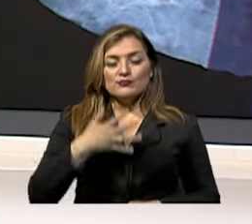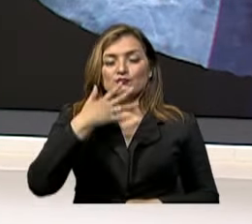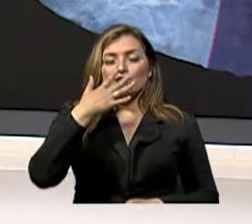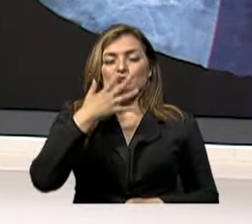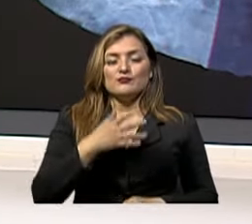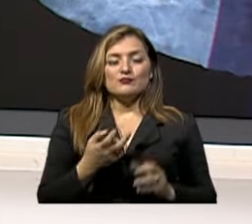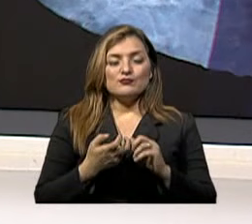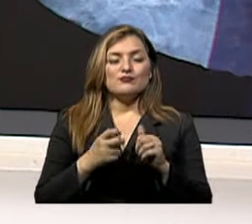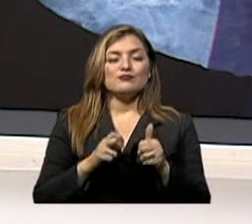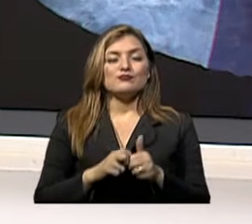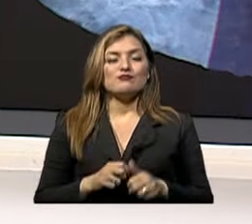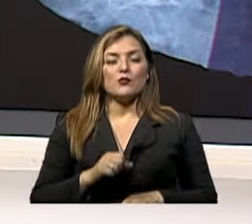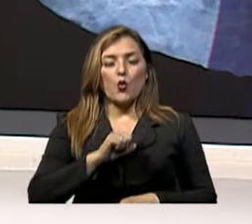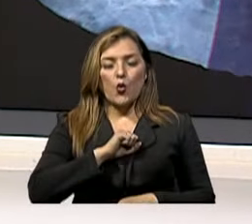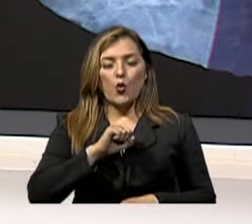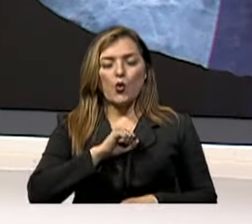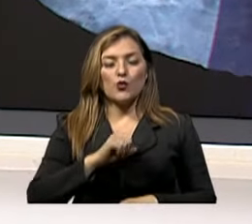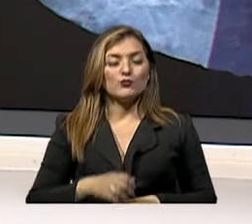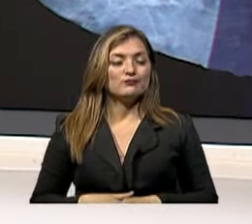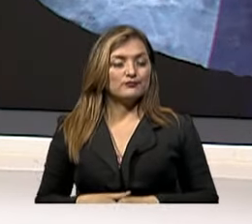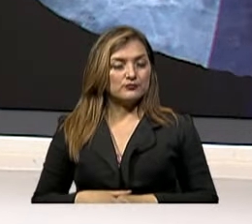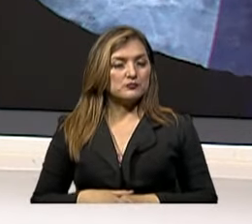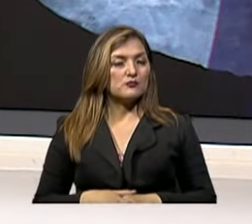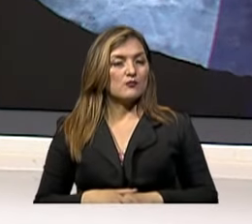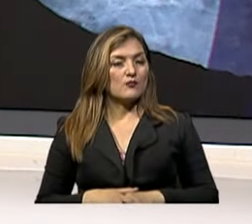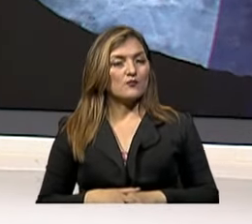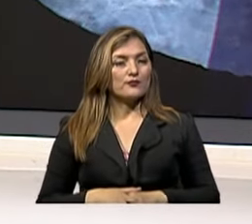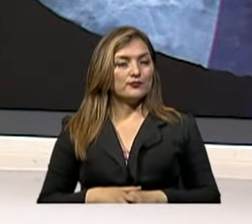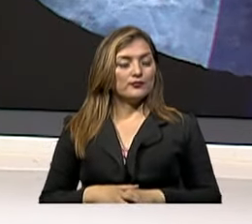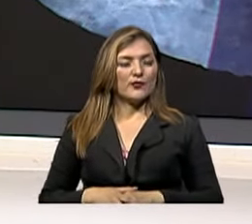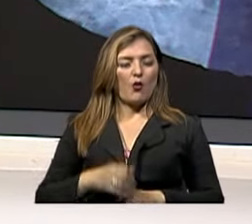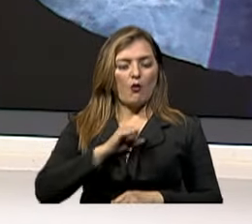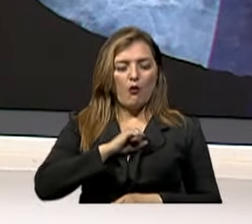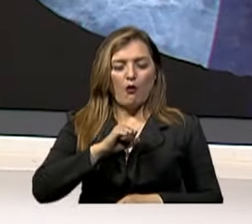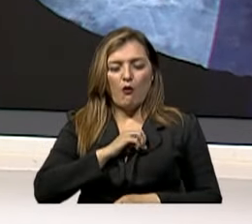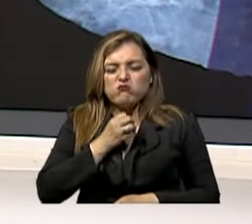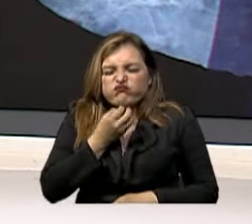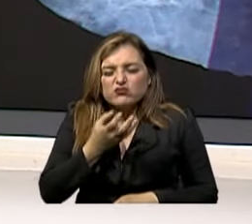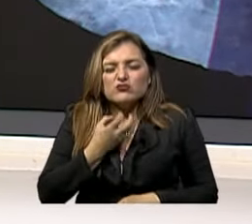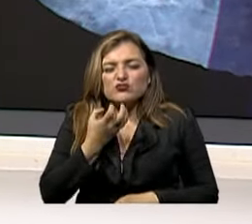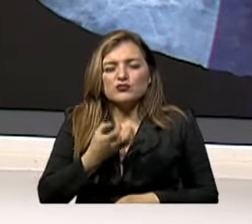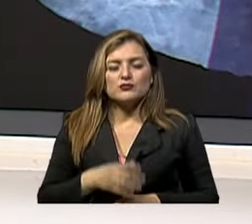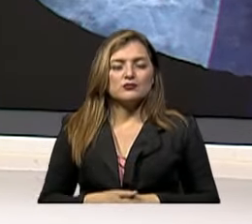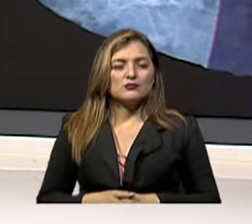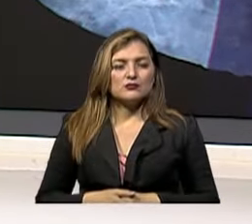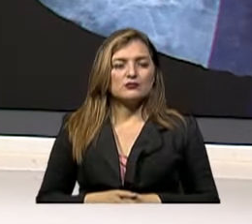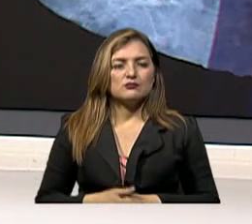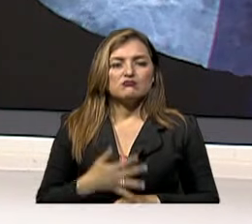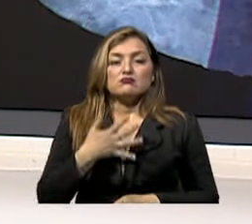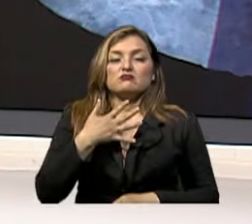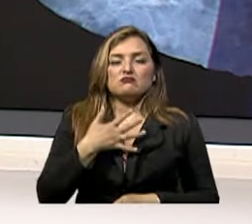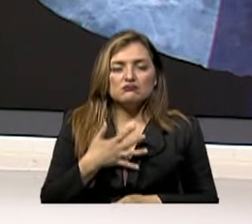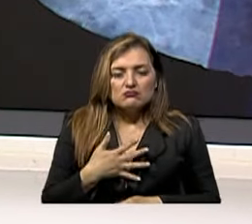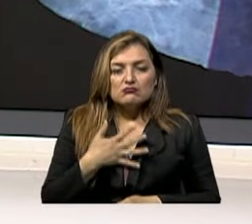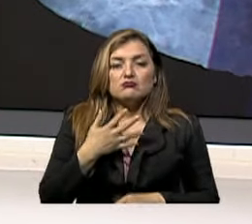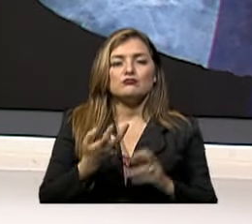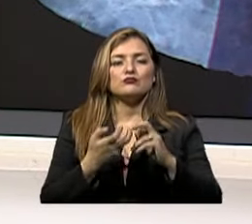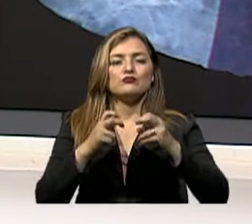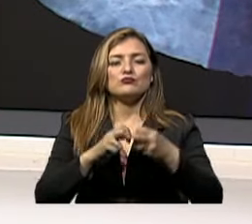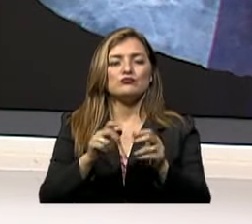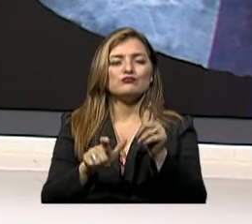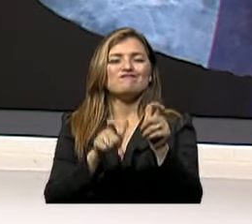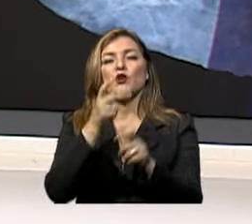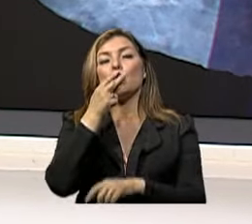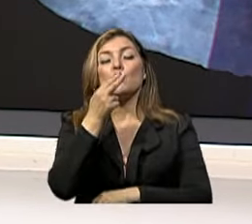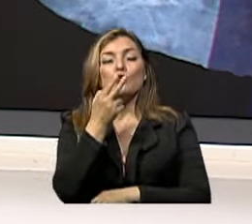Igualmente tos Veamos nosotros que un poco de espectoración Dificultad para respirar Esto puede ser progresivo Hay gente fumadora